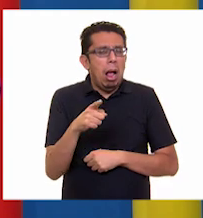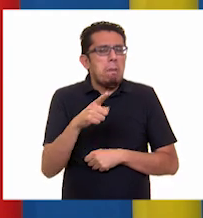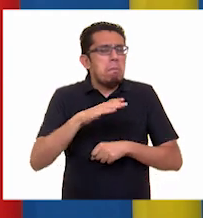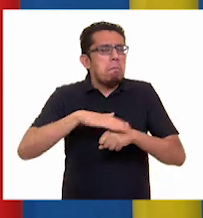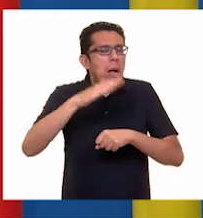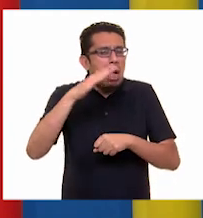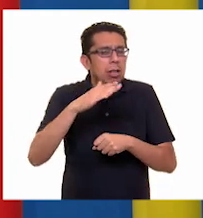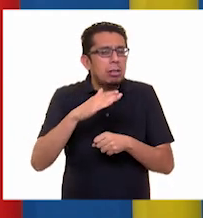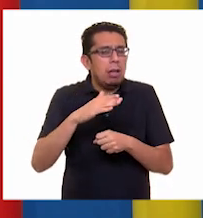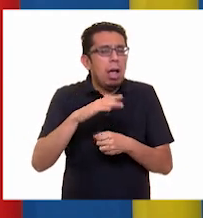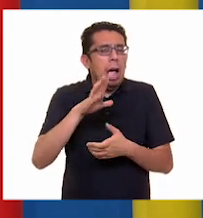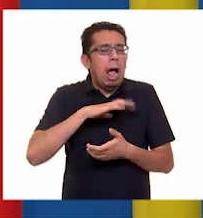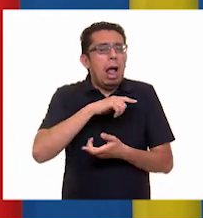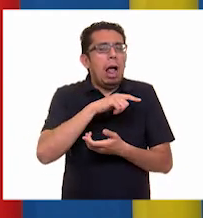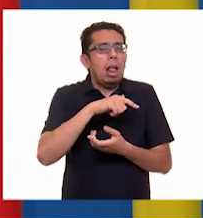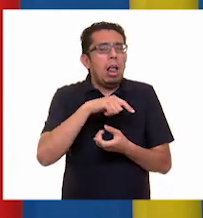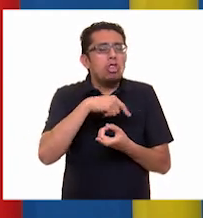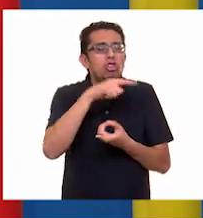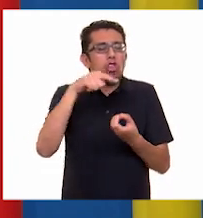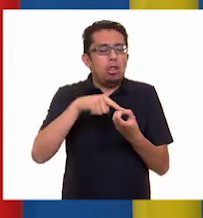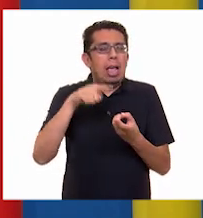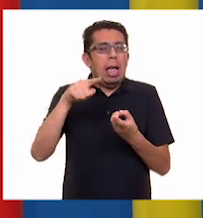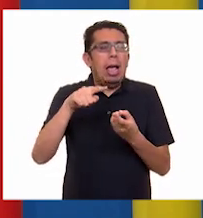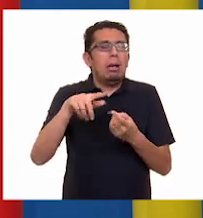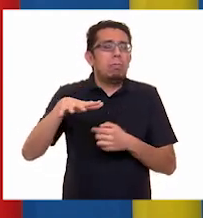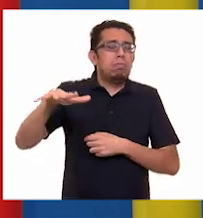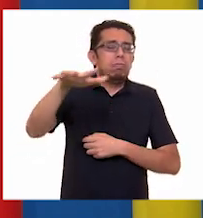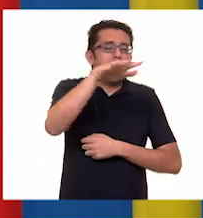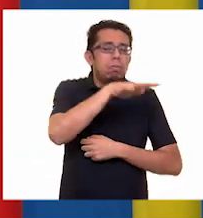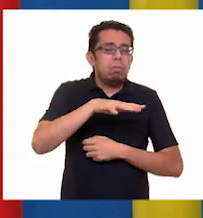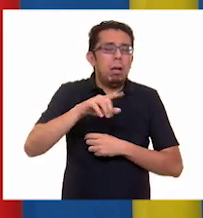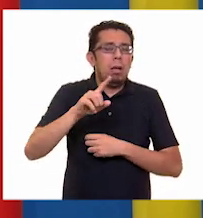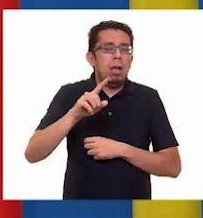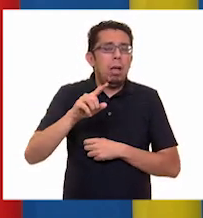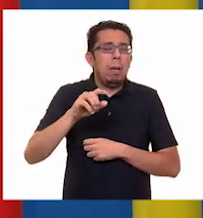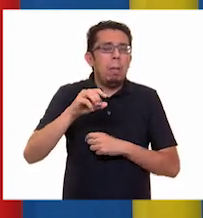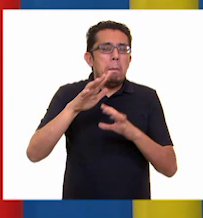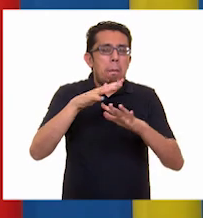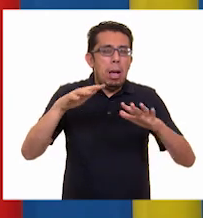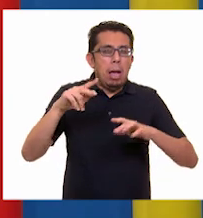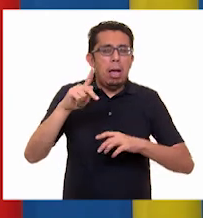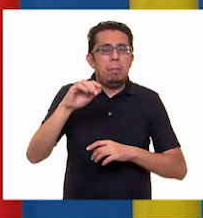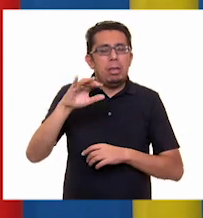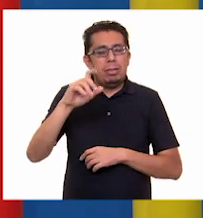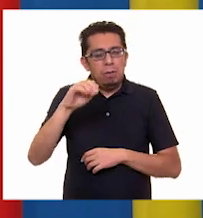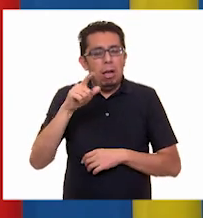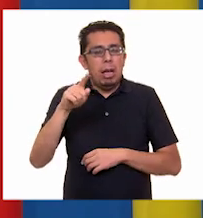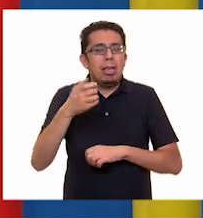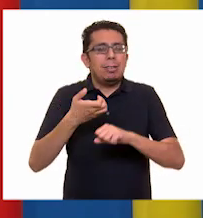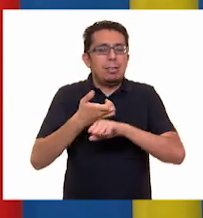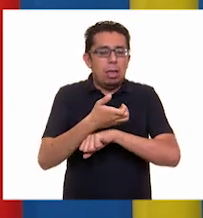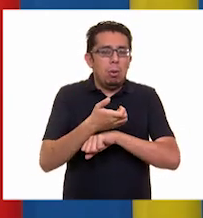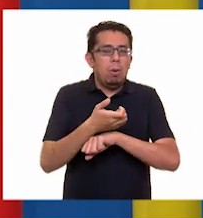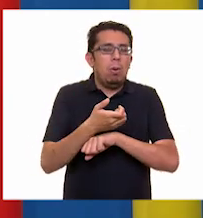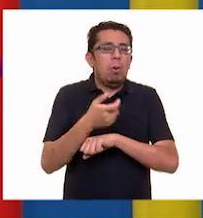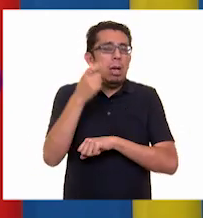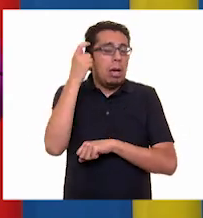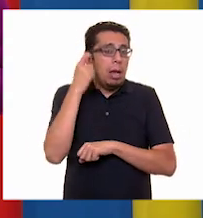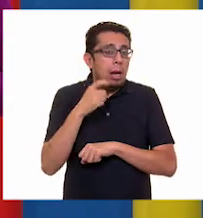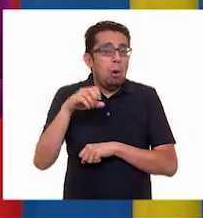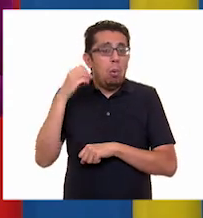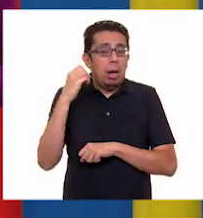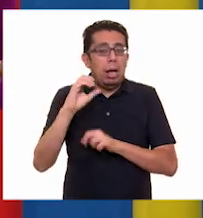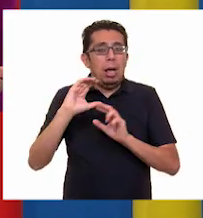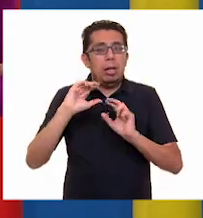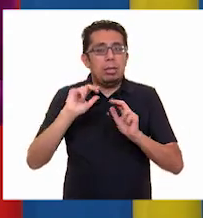generan en el litoral del Océano Pacífico, sobre todo en las costas de Guerrero, Oaxaca y Chiapas. Por